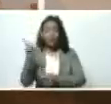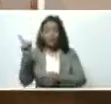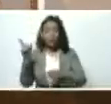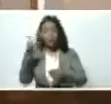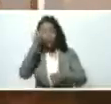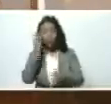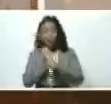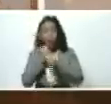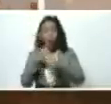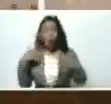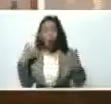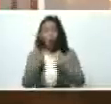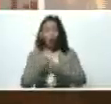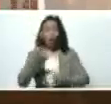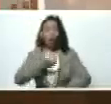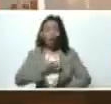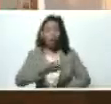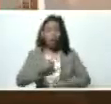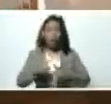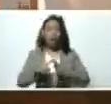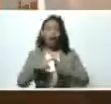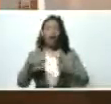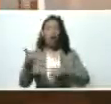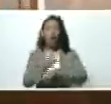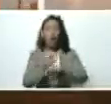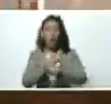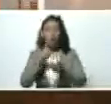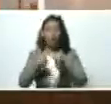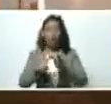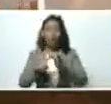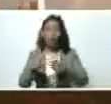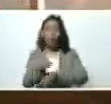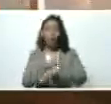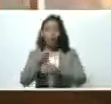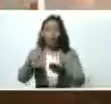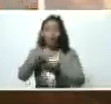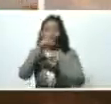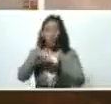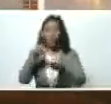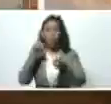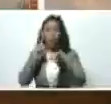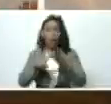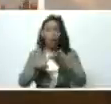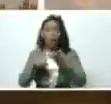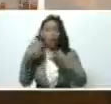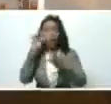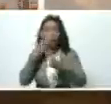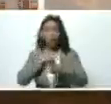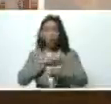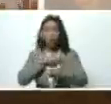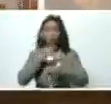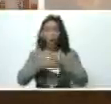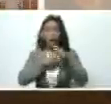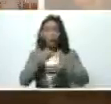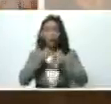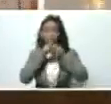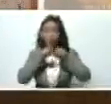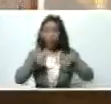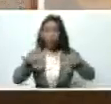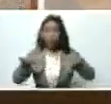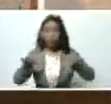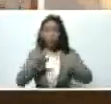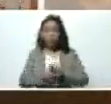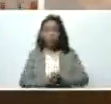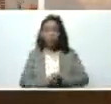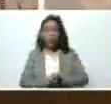fuerza armada la alcaldía la gobernación el gobierno nacional venimos nosotros ya atendiendo el despeje de toda esta vialidad que se nos ha